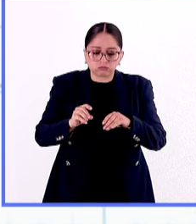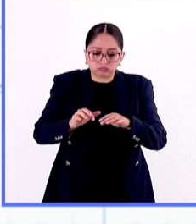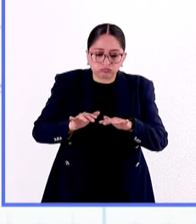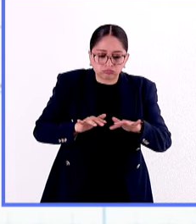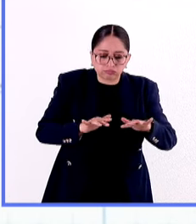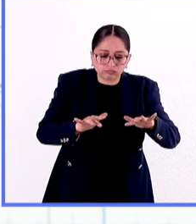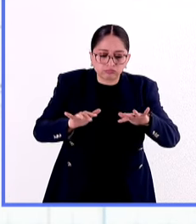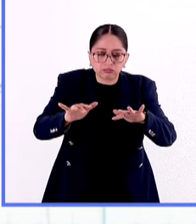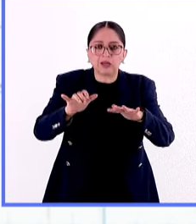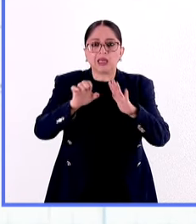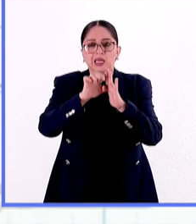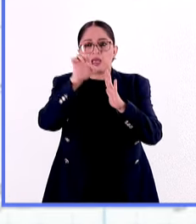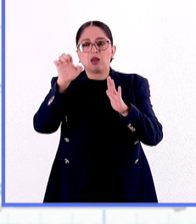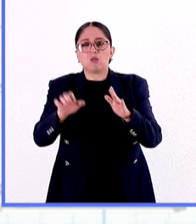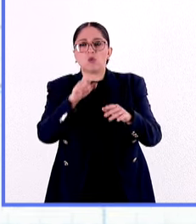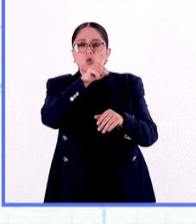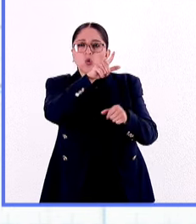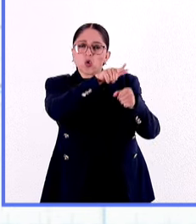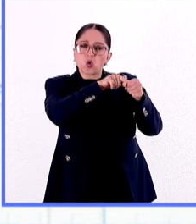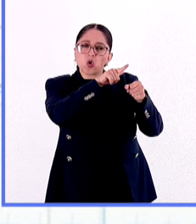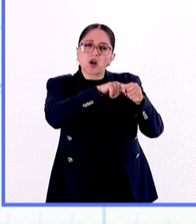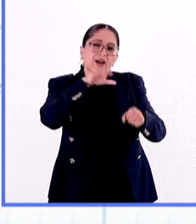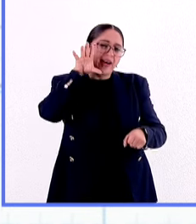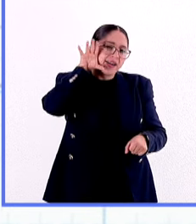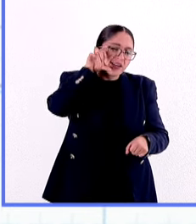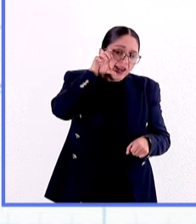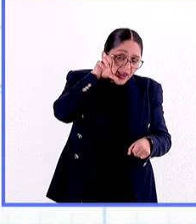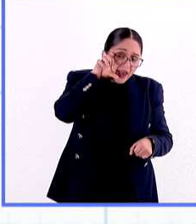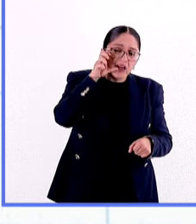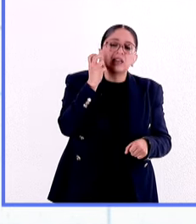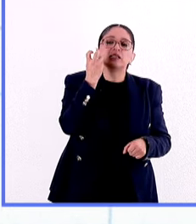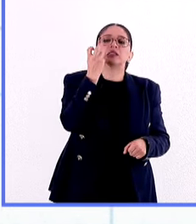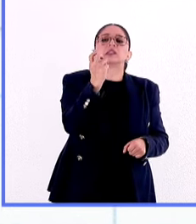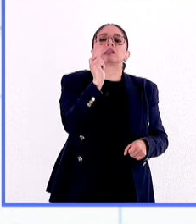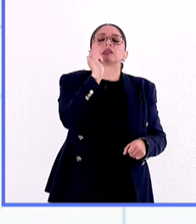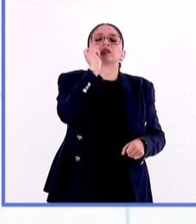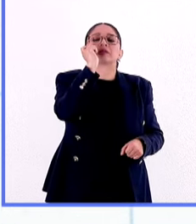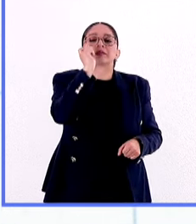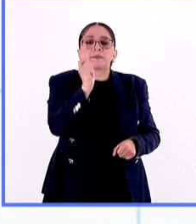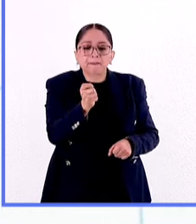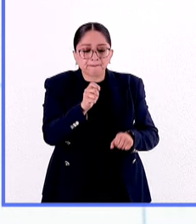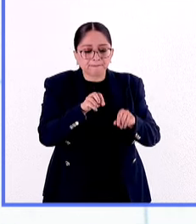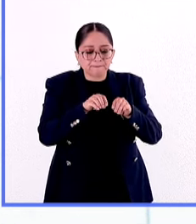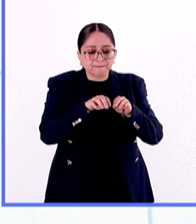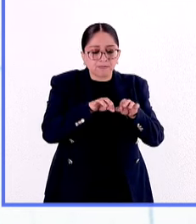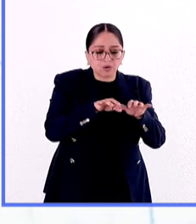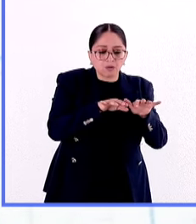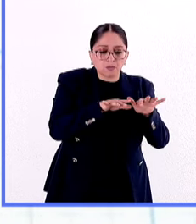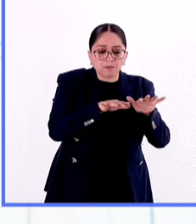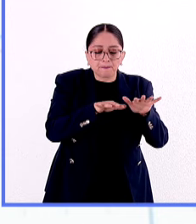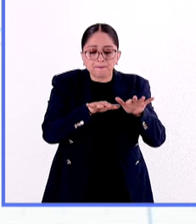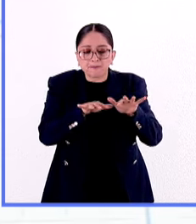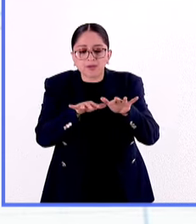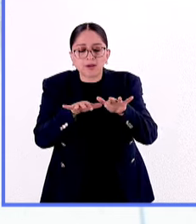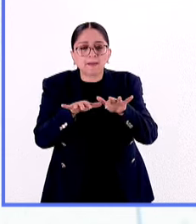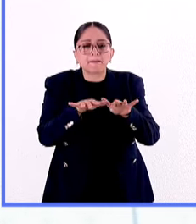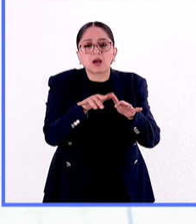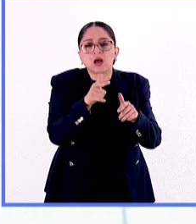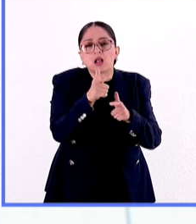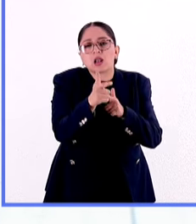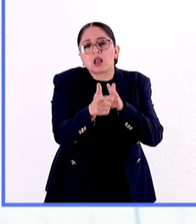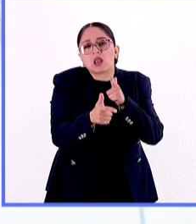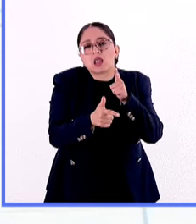Los colores cálidos indican regiones donde las ondas viajan más lentas porque están transversando tal vez